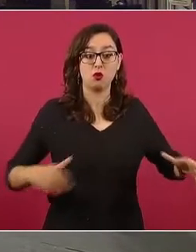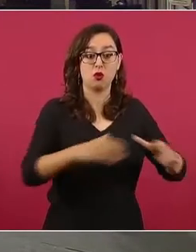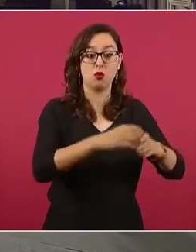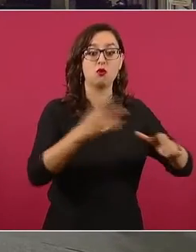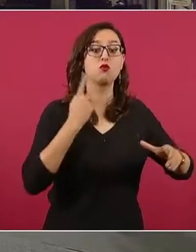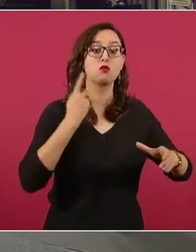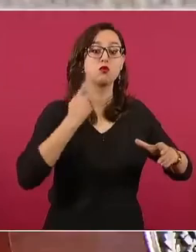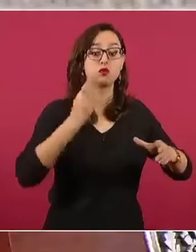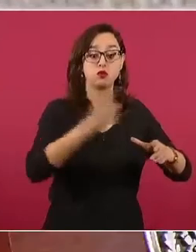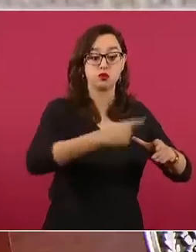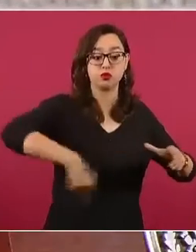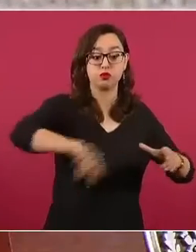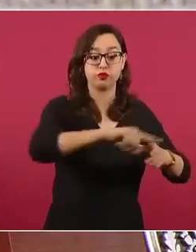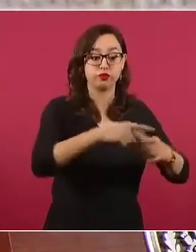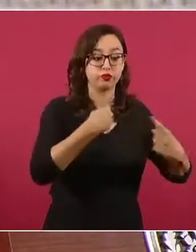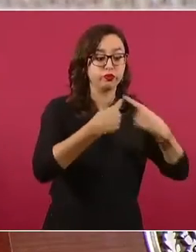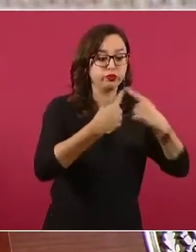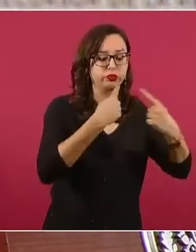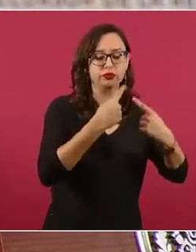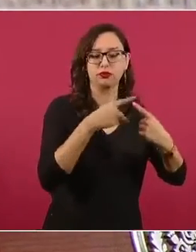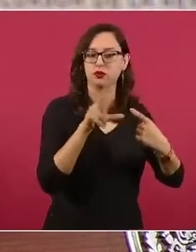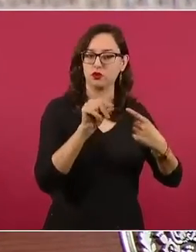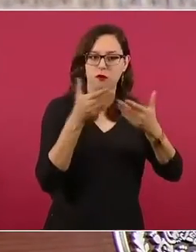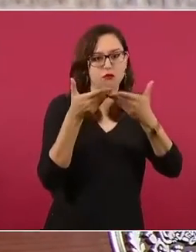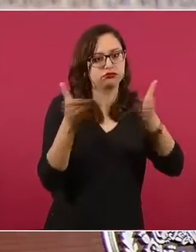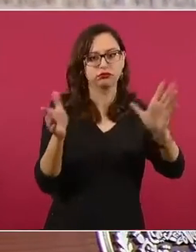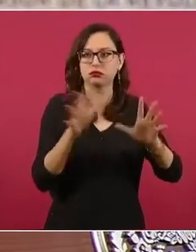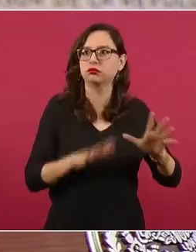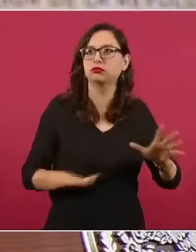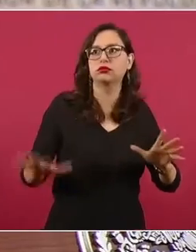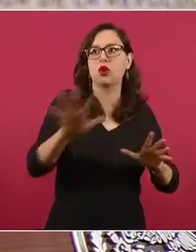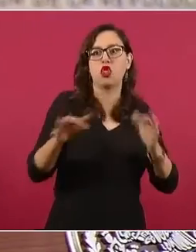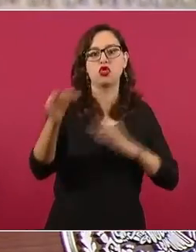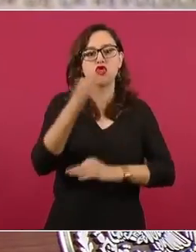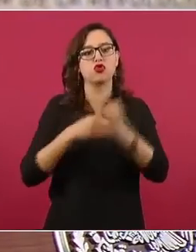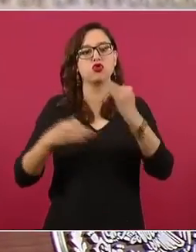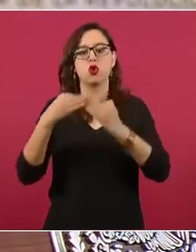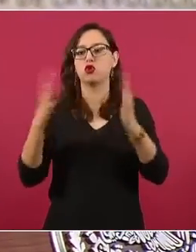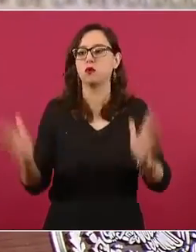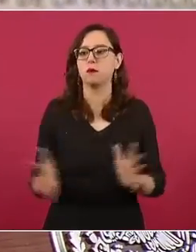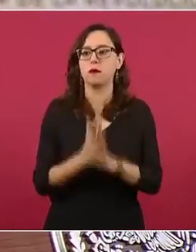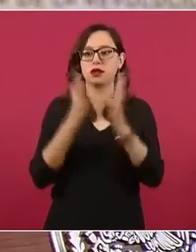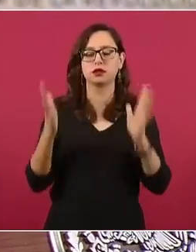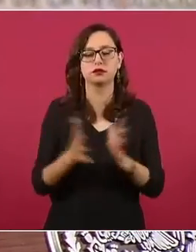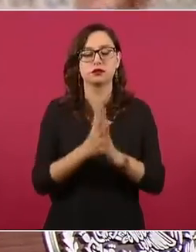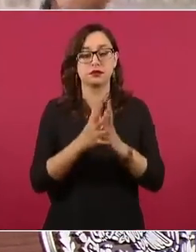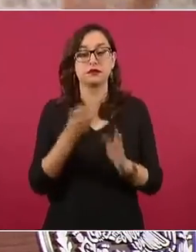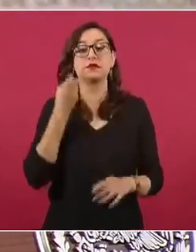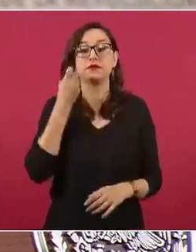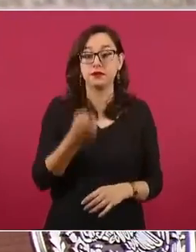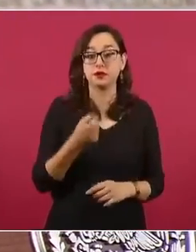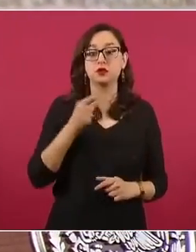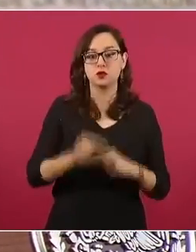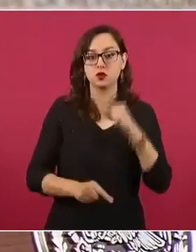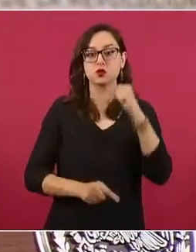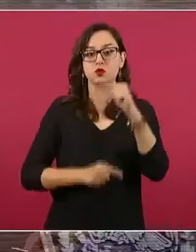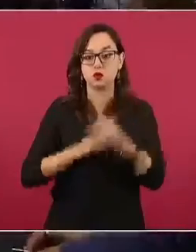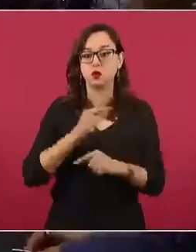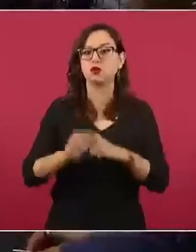de todos, y eso lo estamos logrando. Entonces, una cosa